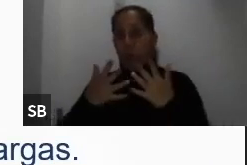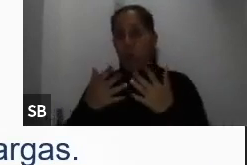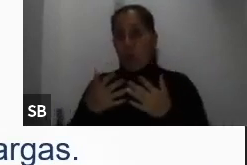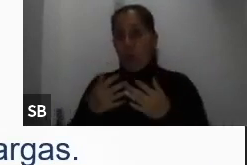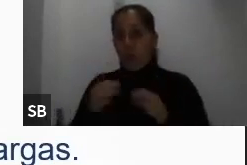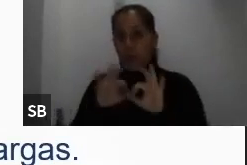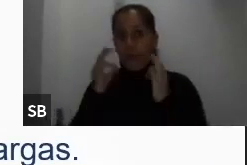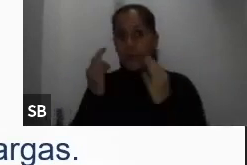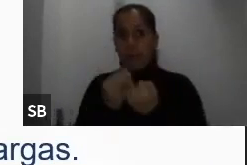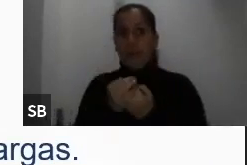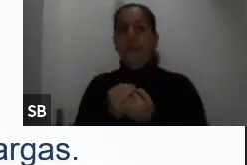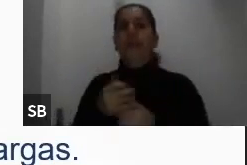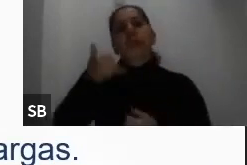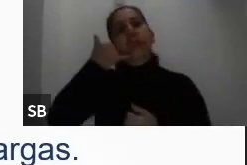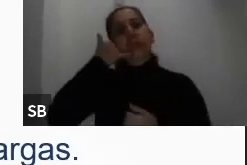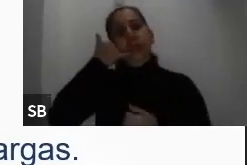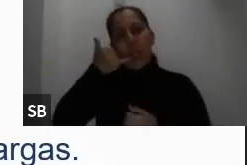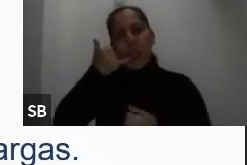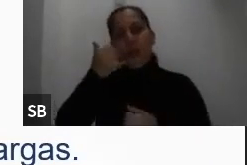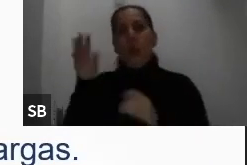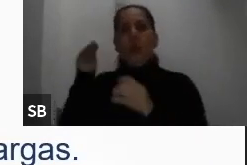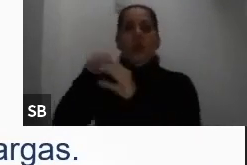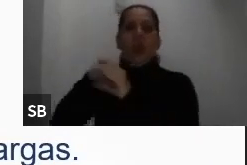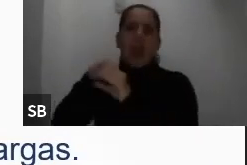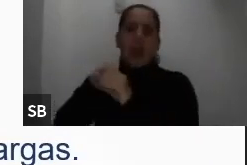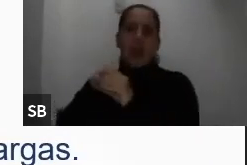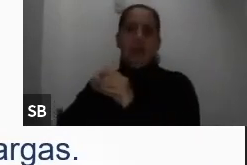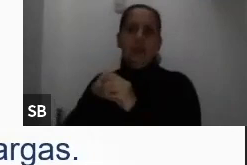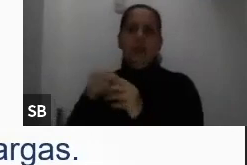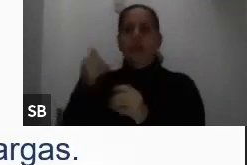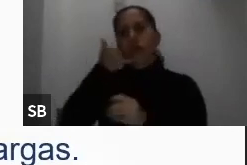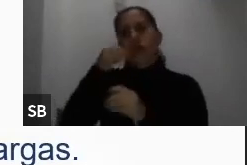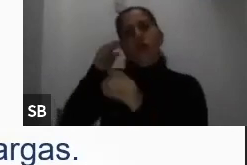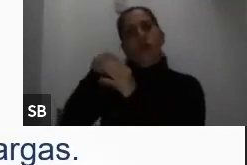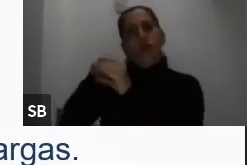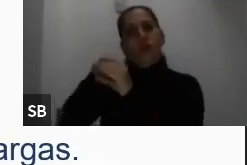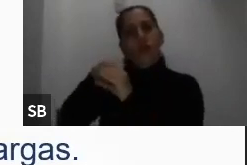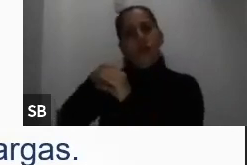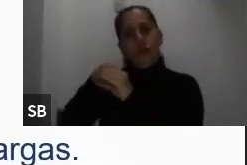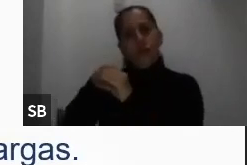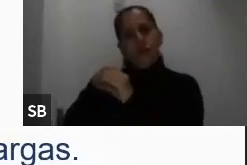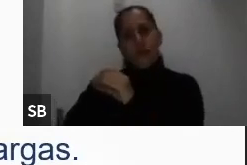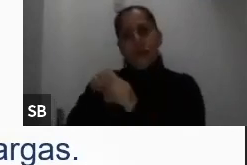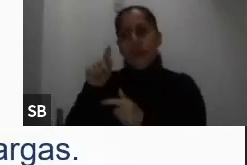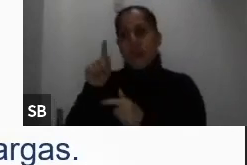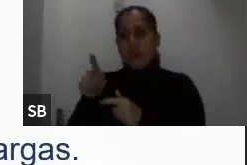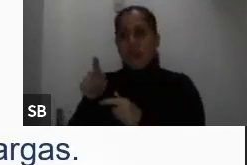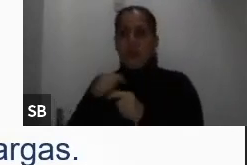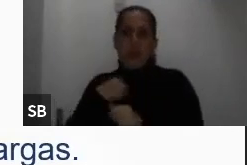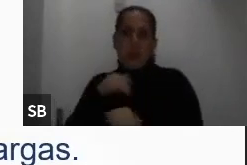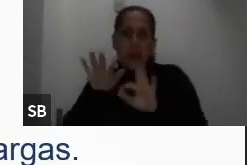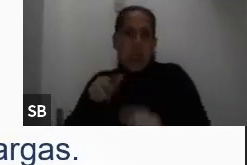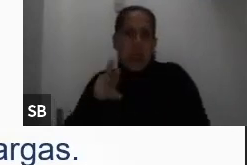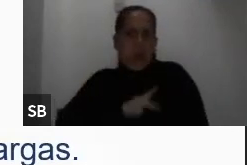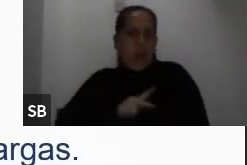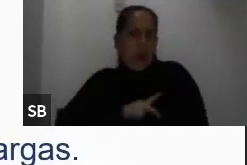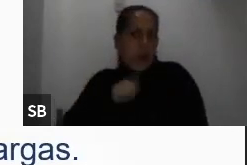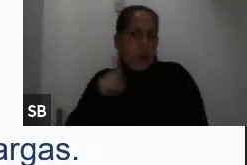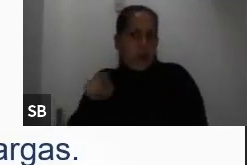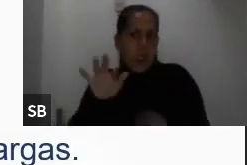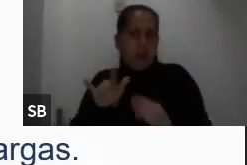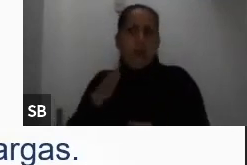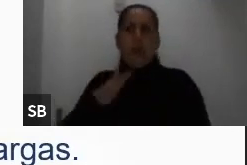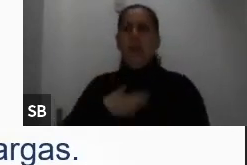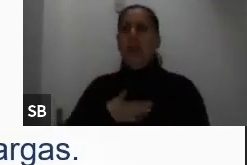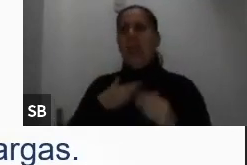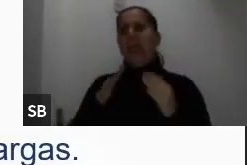era lo que les decía, teléfonos por recarga. Entonces, en este caso necesitamos una nota que la pueden hacer ustedes donde diga en